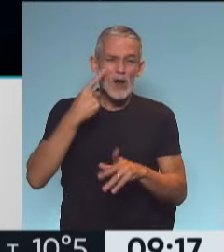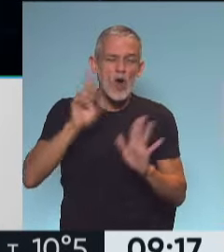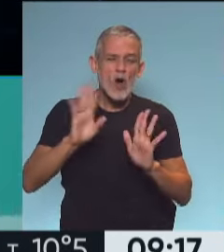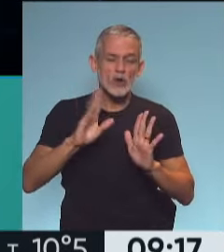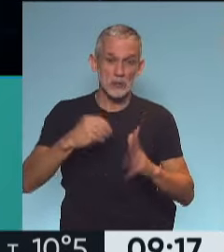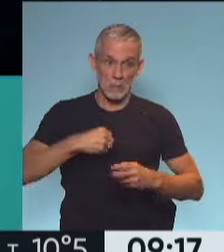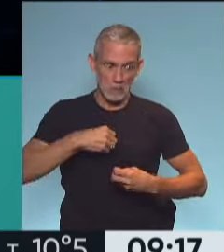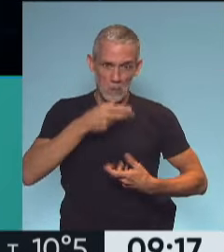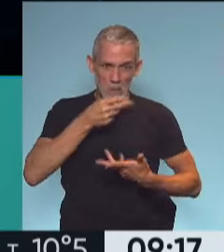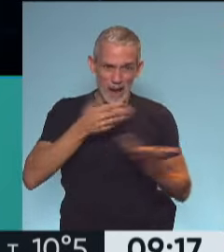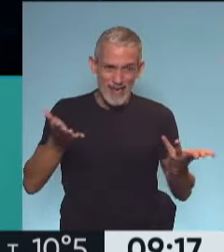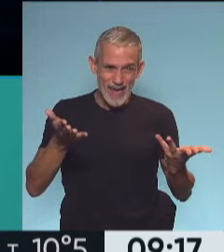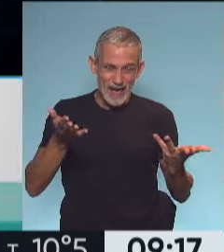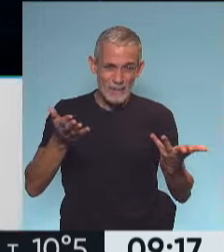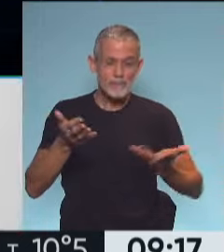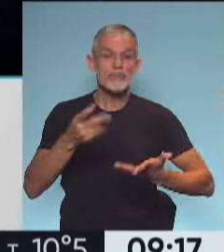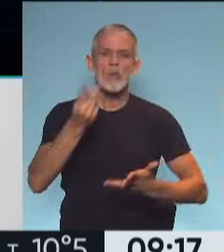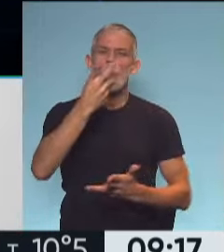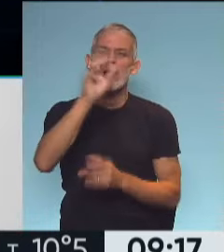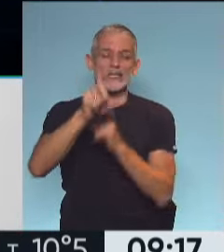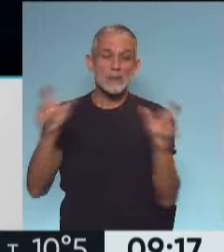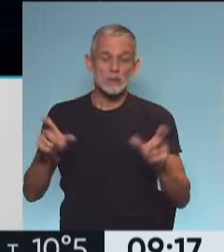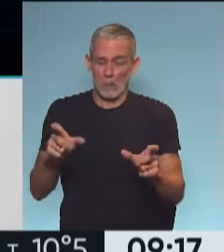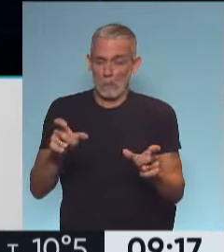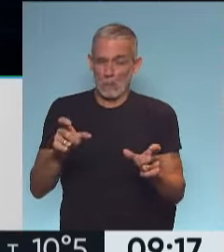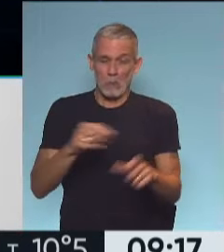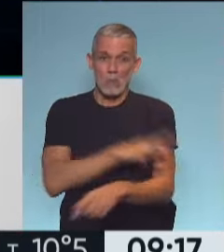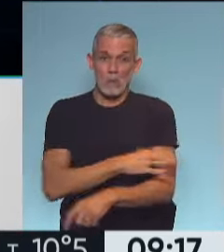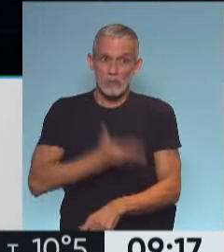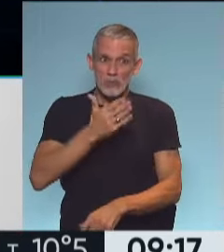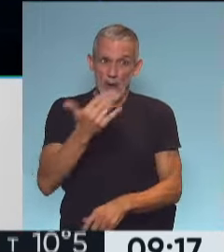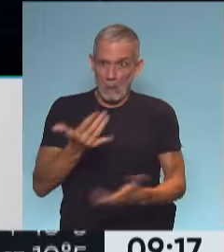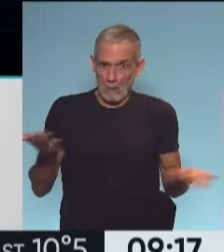es asintomática. Es decir, el 40% desconoce que es hiperverso.